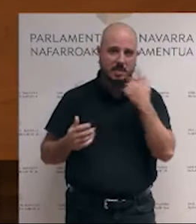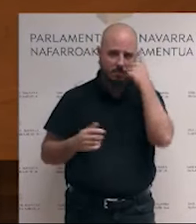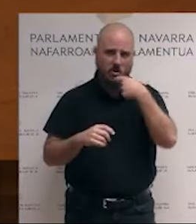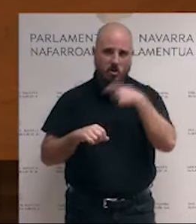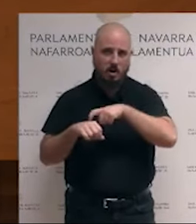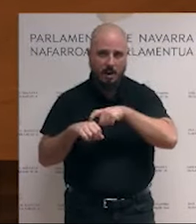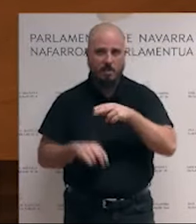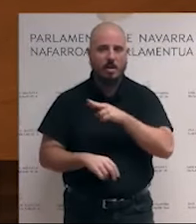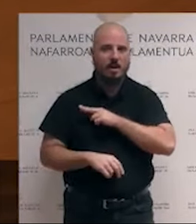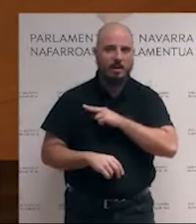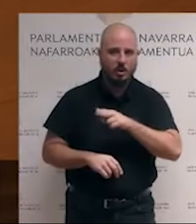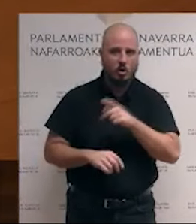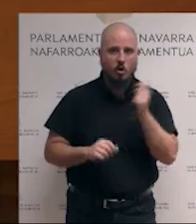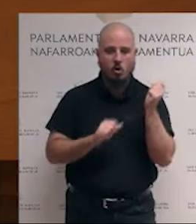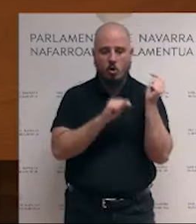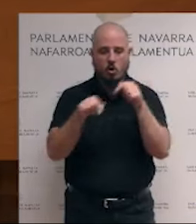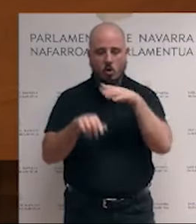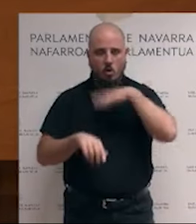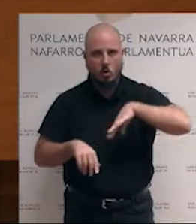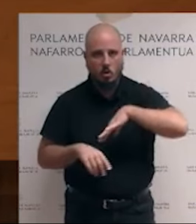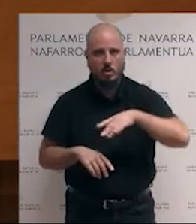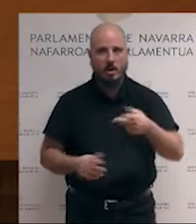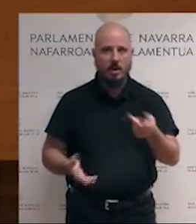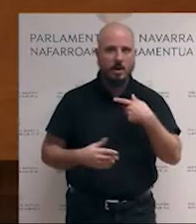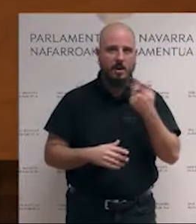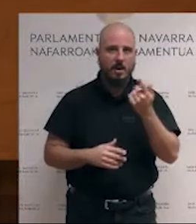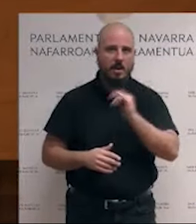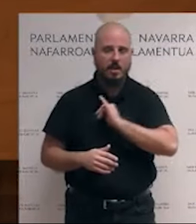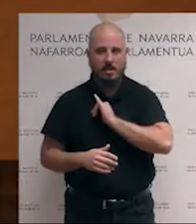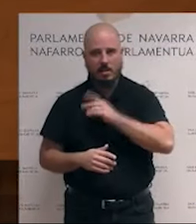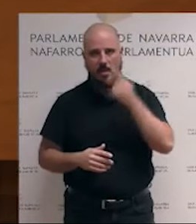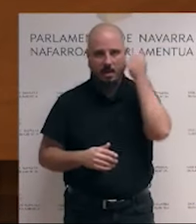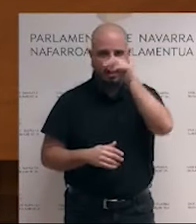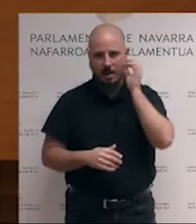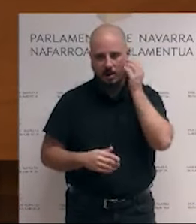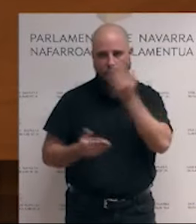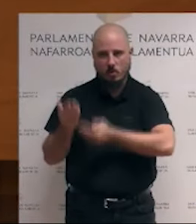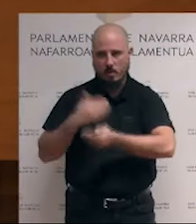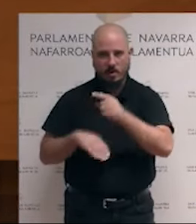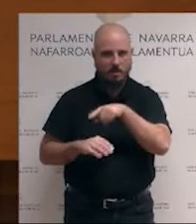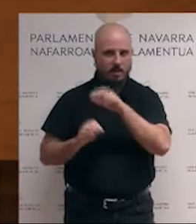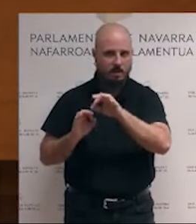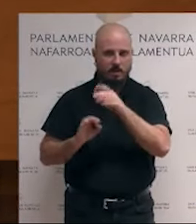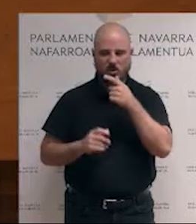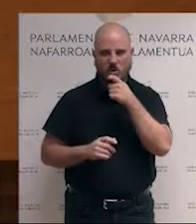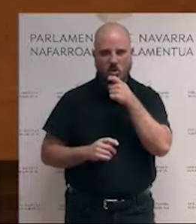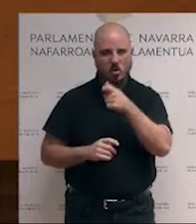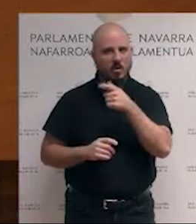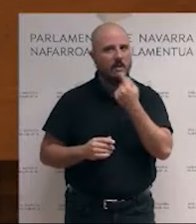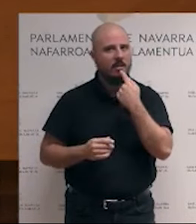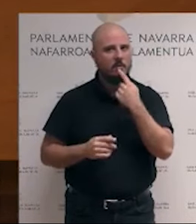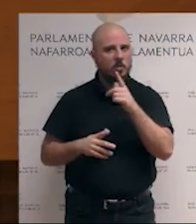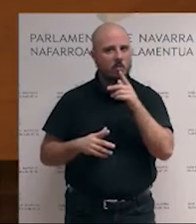origen, la orientación sexual, identidad de género, discapacidad. Si bien es cierto que estos últimos días, estas